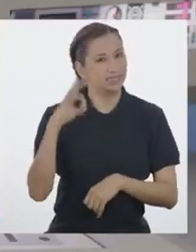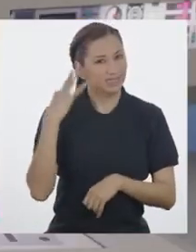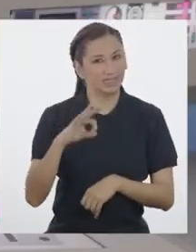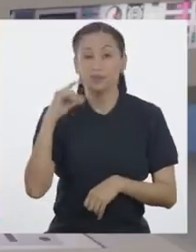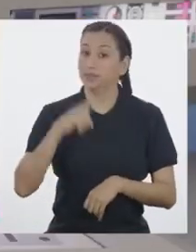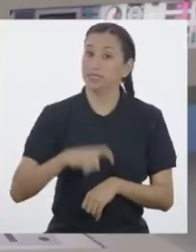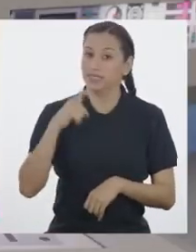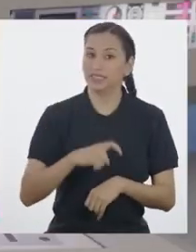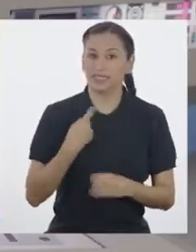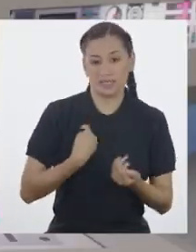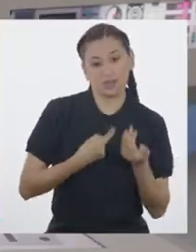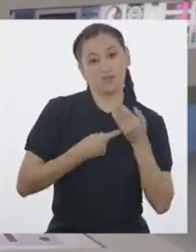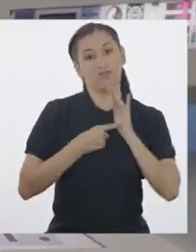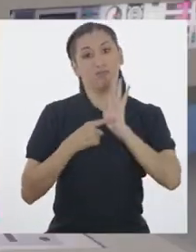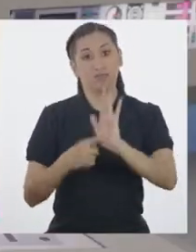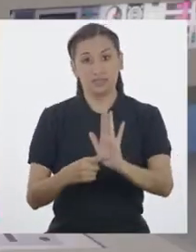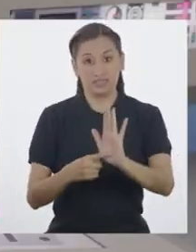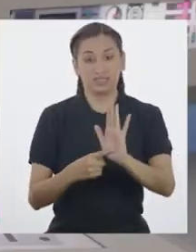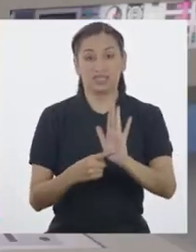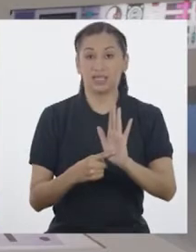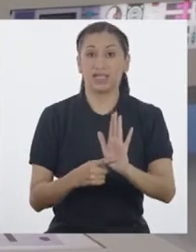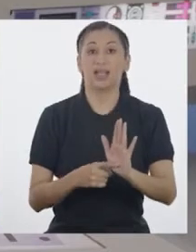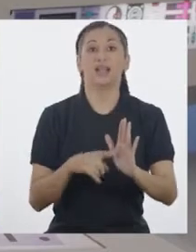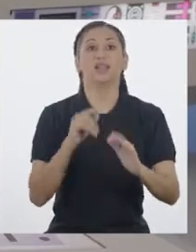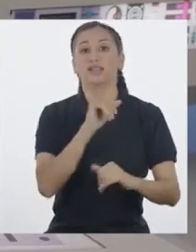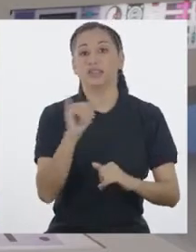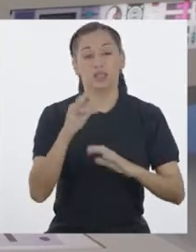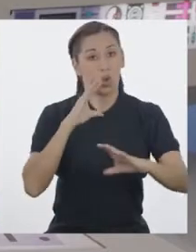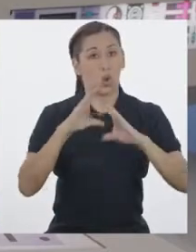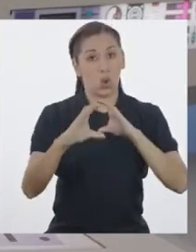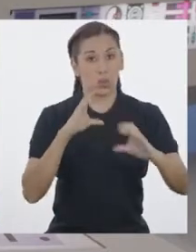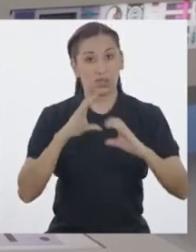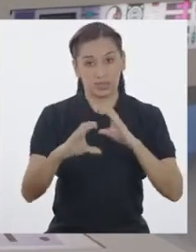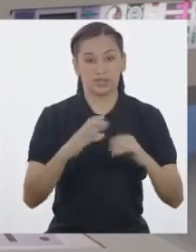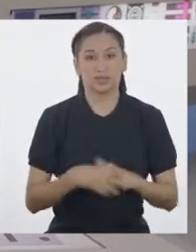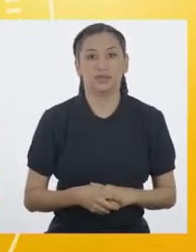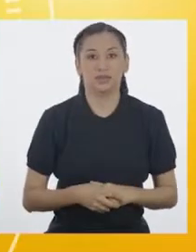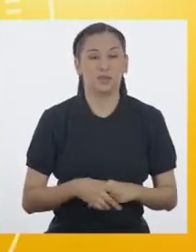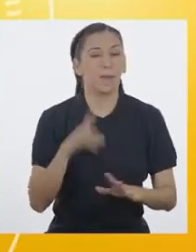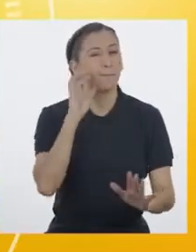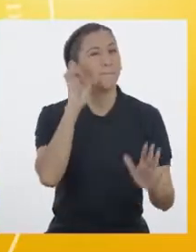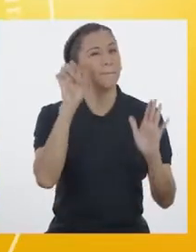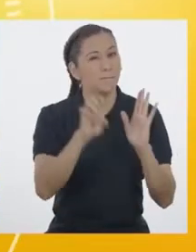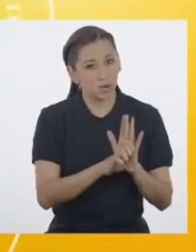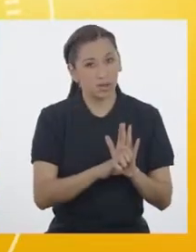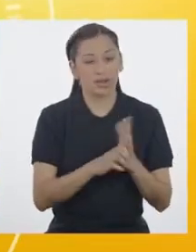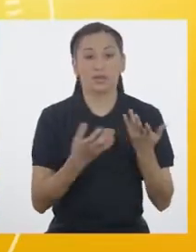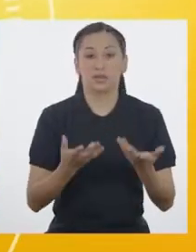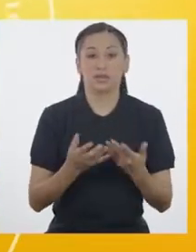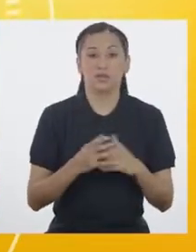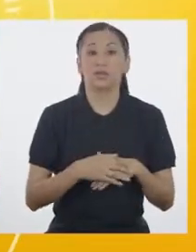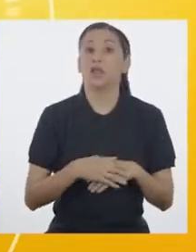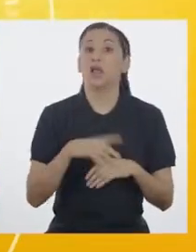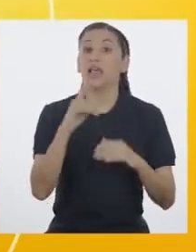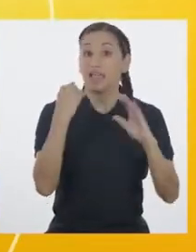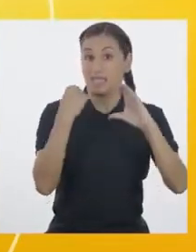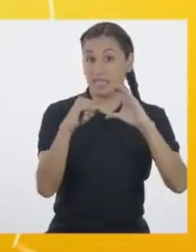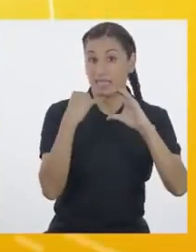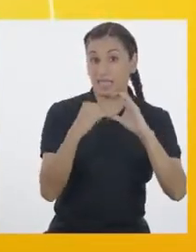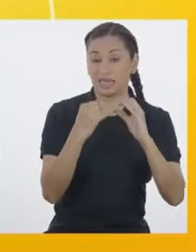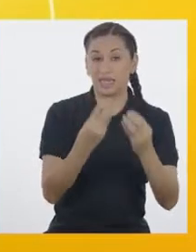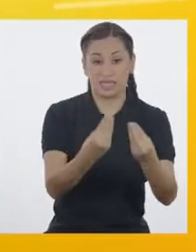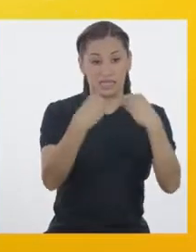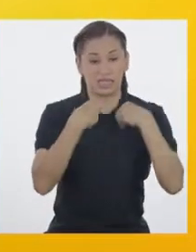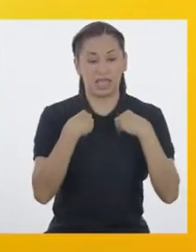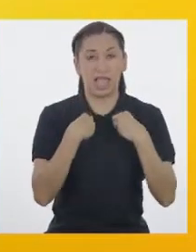hemos necesitado expresarnos y comunicarnos Por ejemplo, internet nos permite